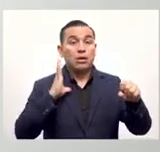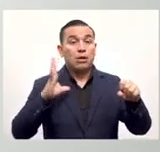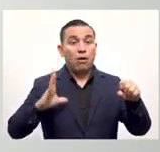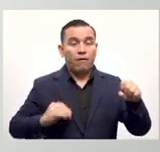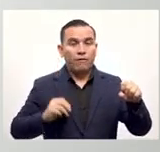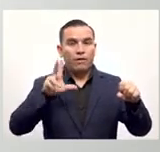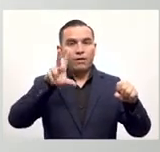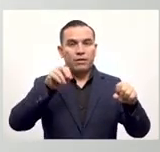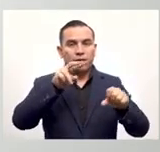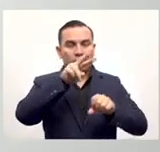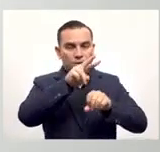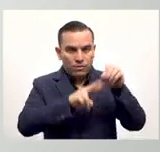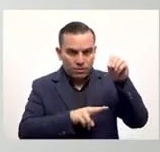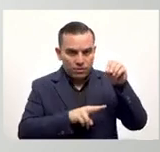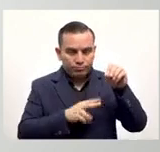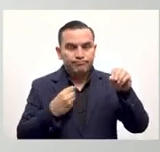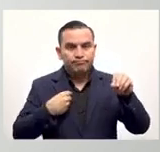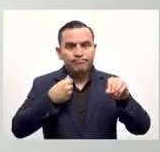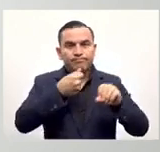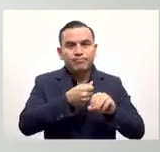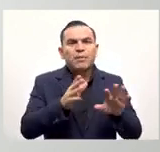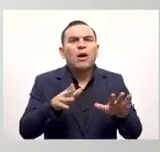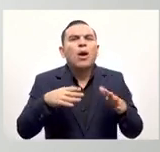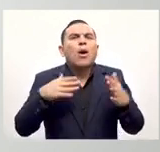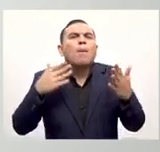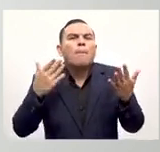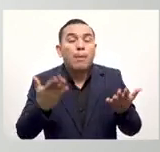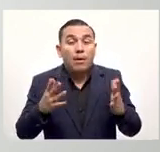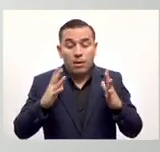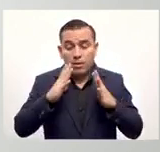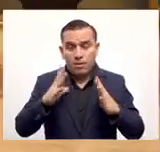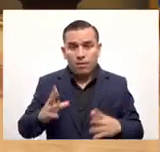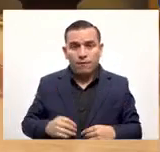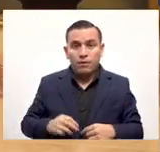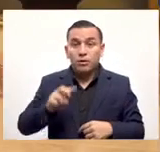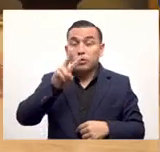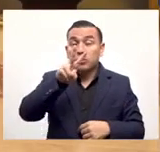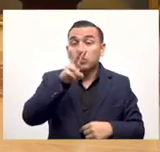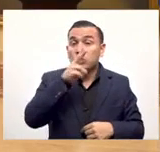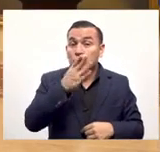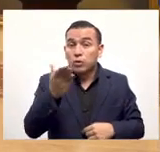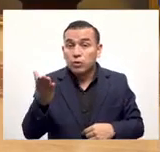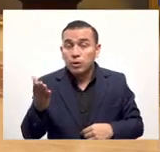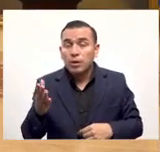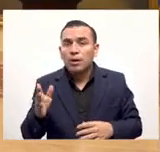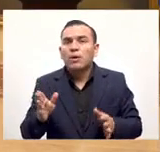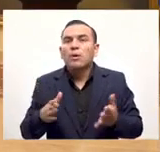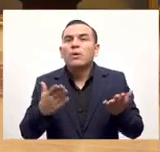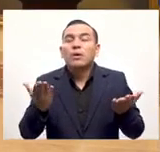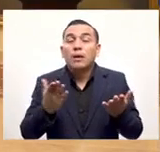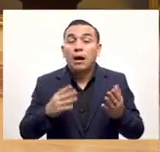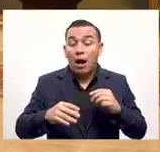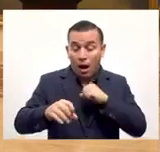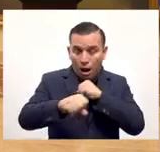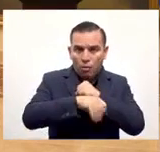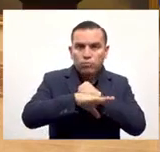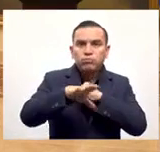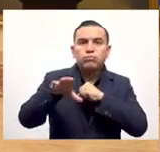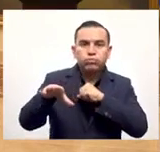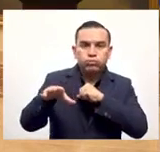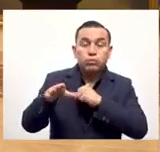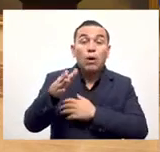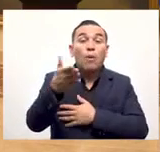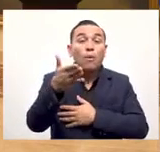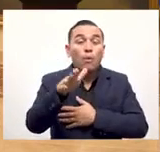que va a dar el gobierno de 30 dólares equivalentes en Bitcoin ¿por qué el gobierno va dar este bono? por dos razones una para promover